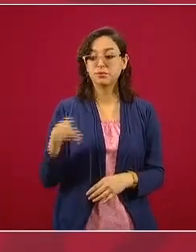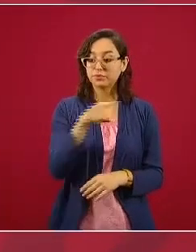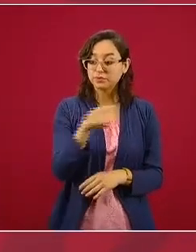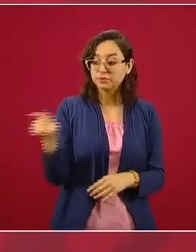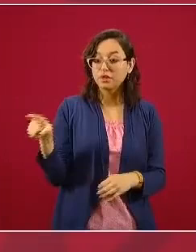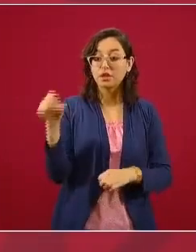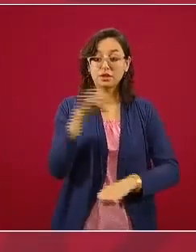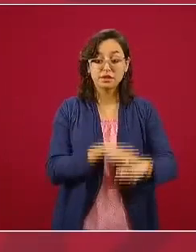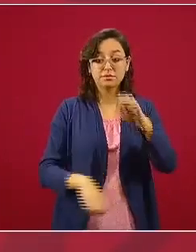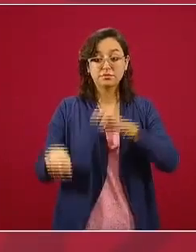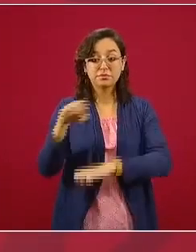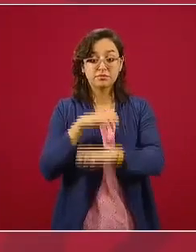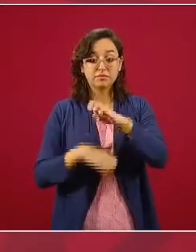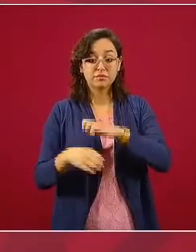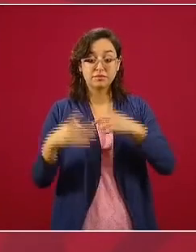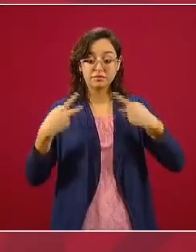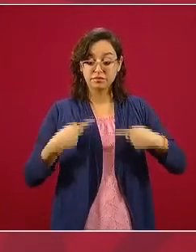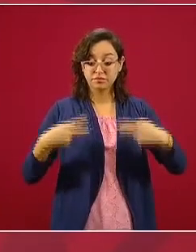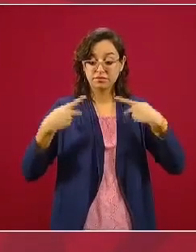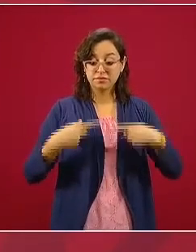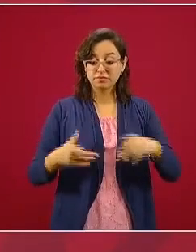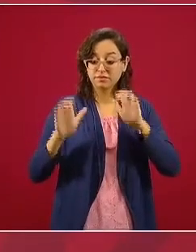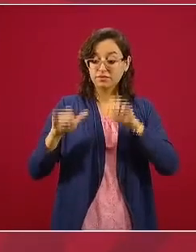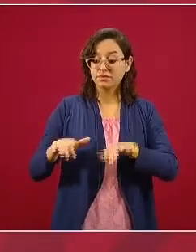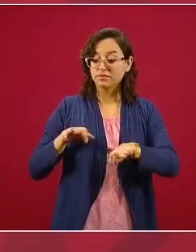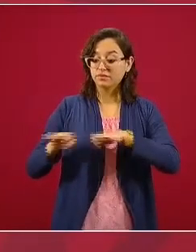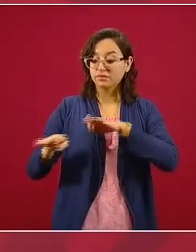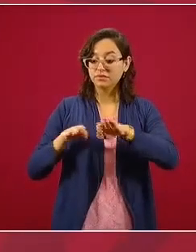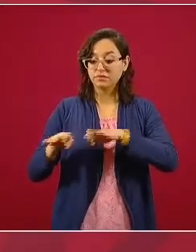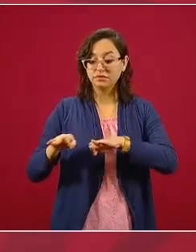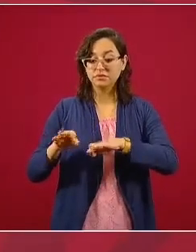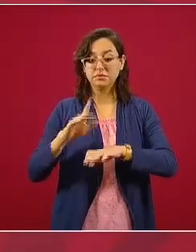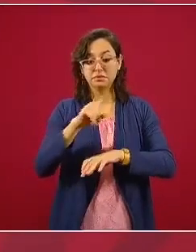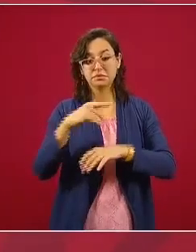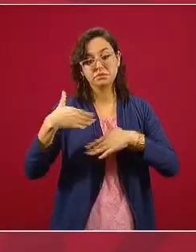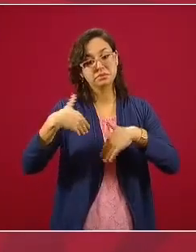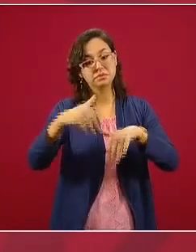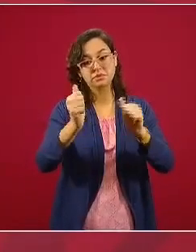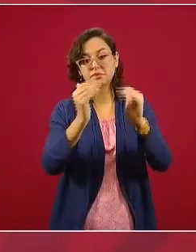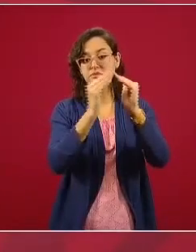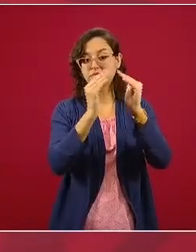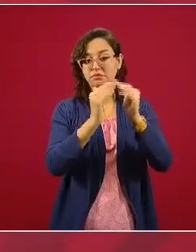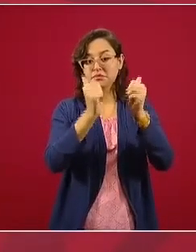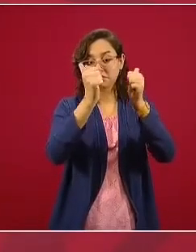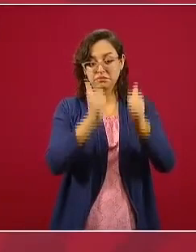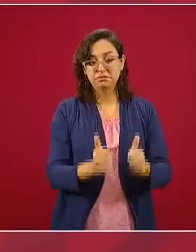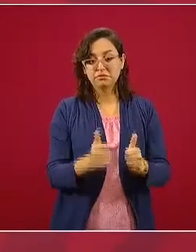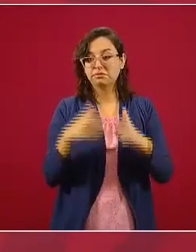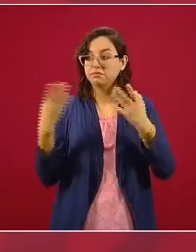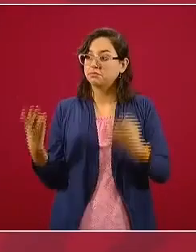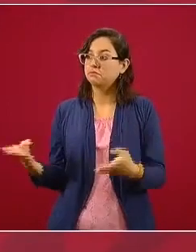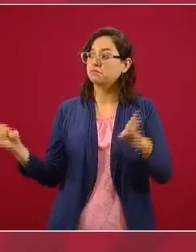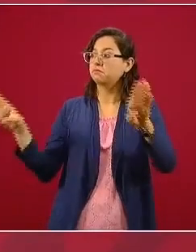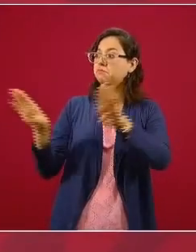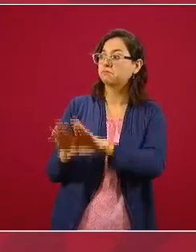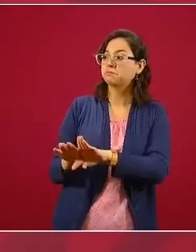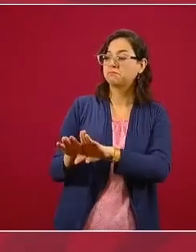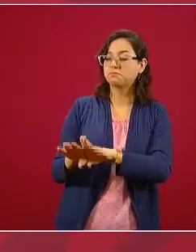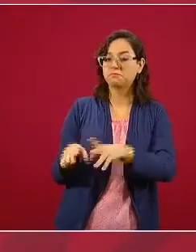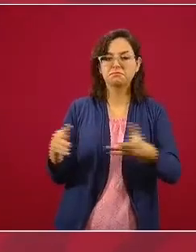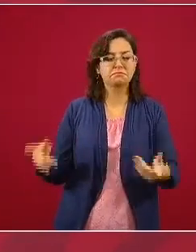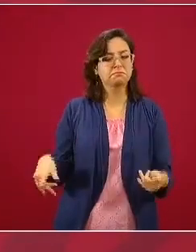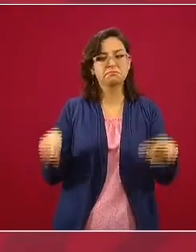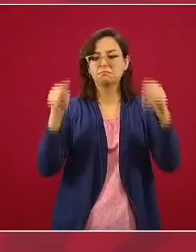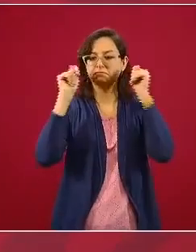siguen pagando a sus trabajadores, aunque tienen sus establecimientos comerciales, sus